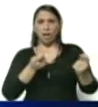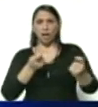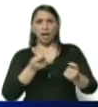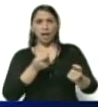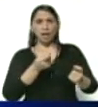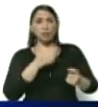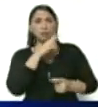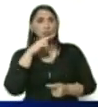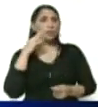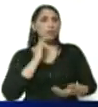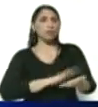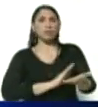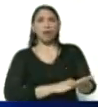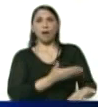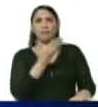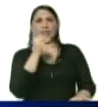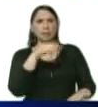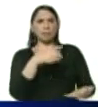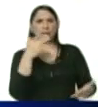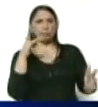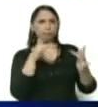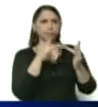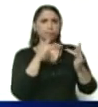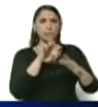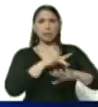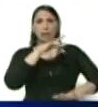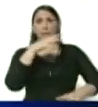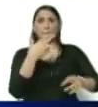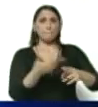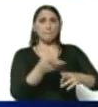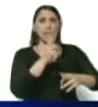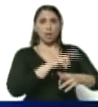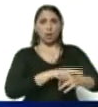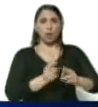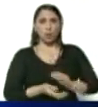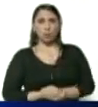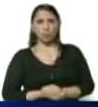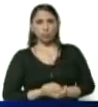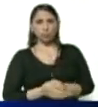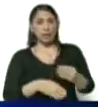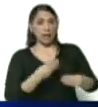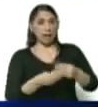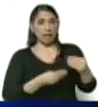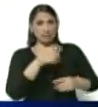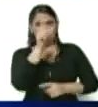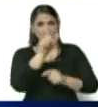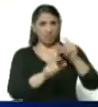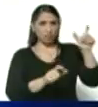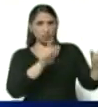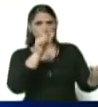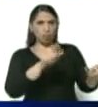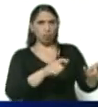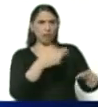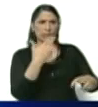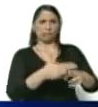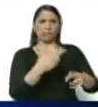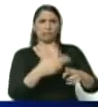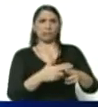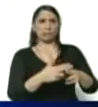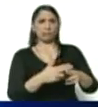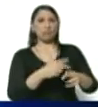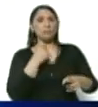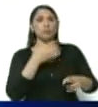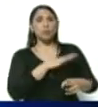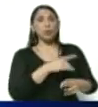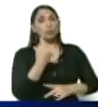que está muy vinculada a los casos que se ponen graves, que llevan a los pacientes a situación de severidad, una comorbilidad que no